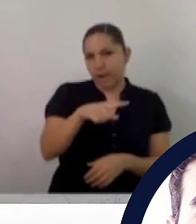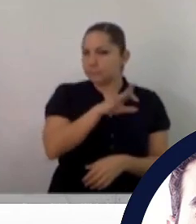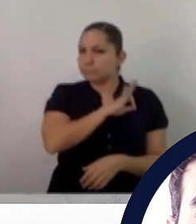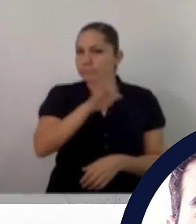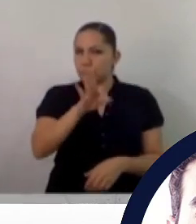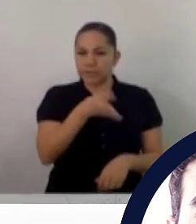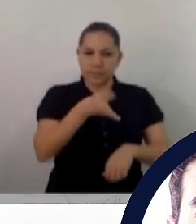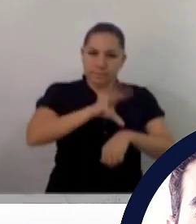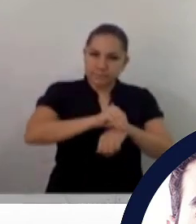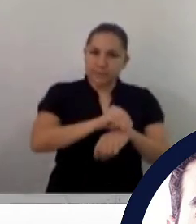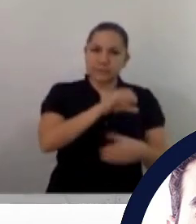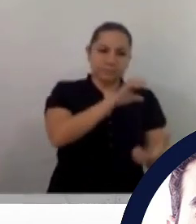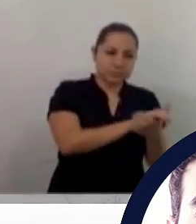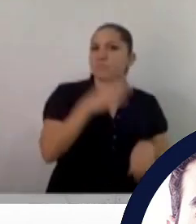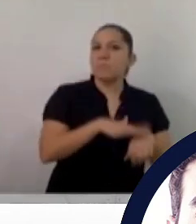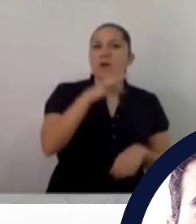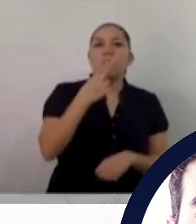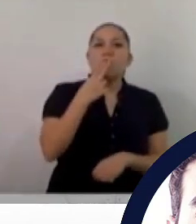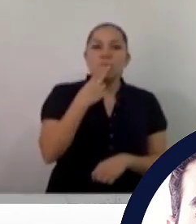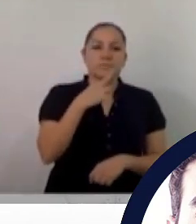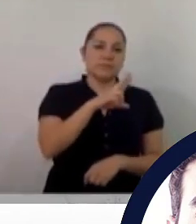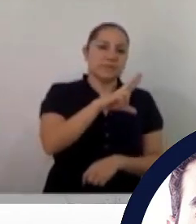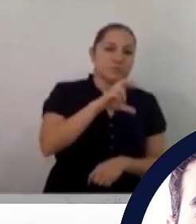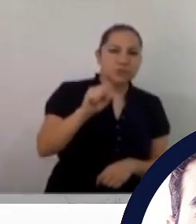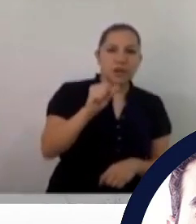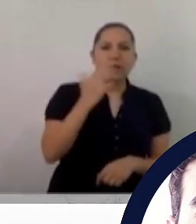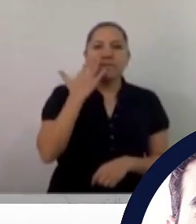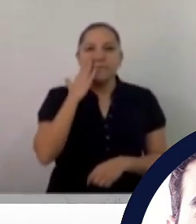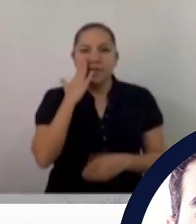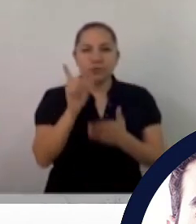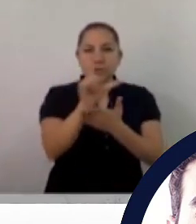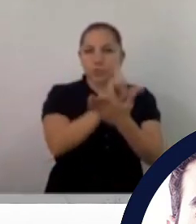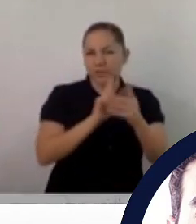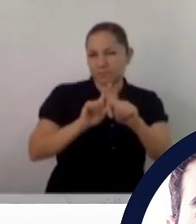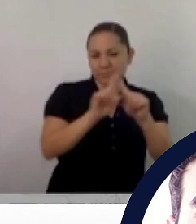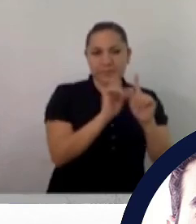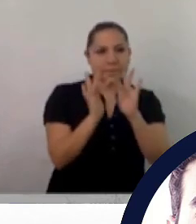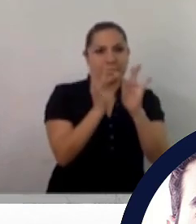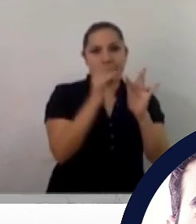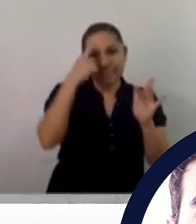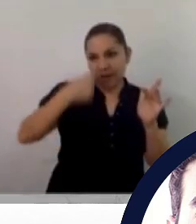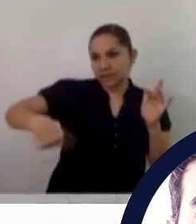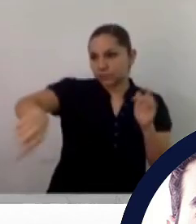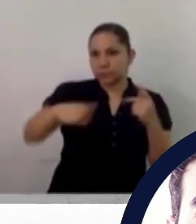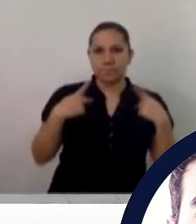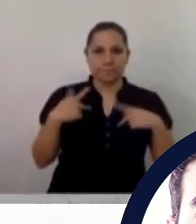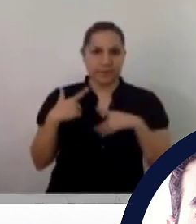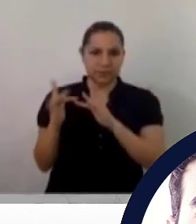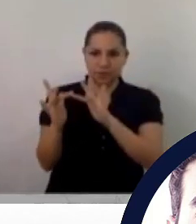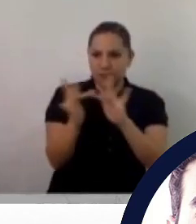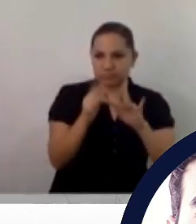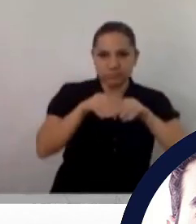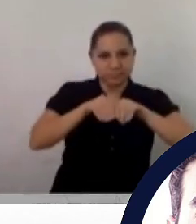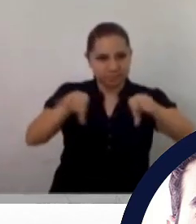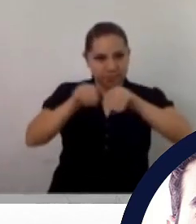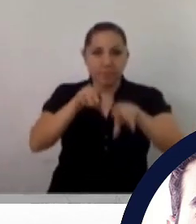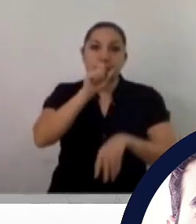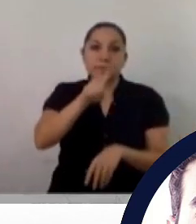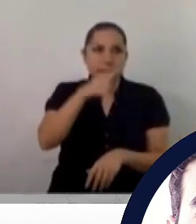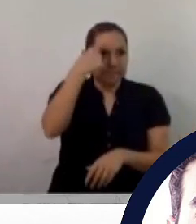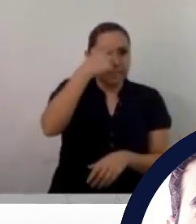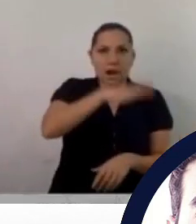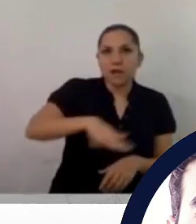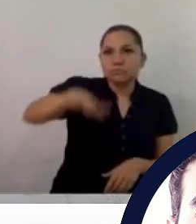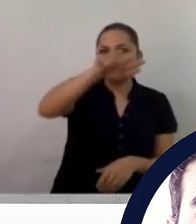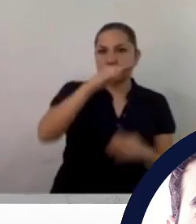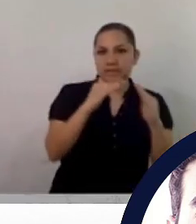Pues son una fortaleza porque es en lo que mejor les va, pero no son punto de lanza. No están dentro de los tres primeros lugares